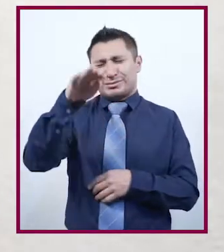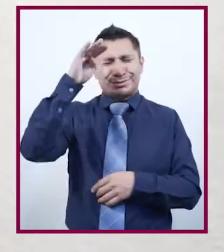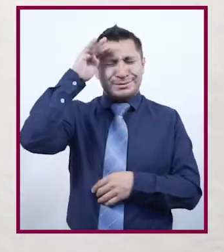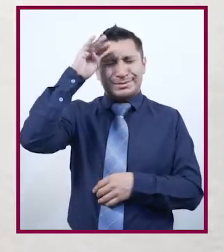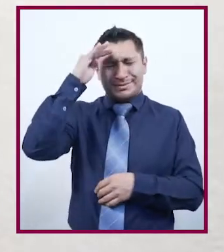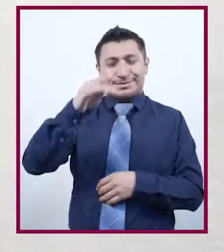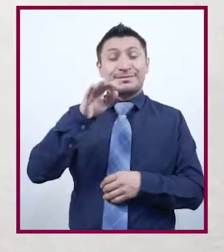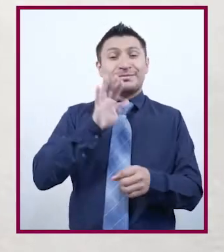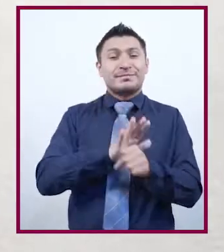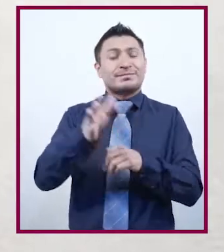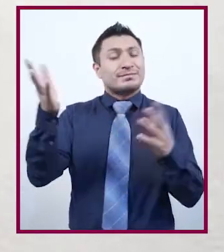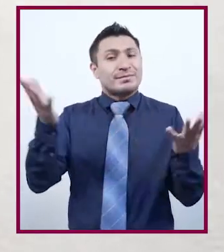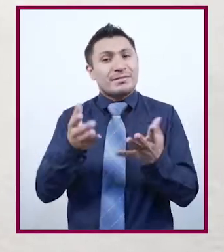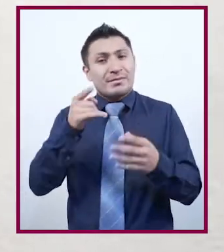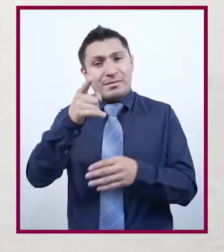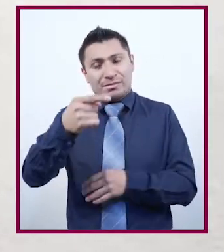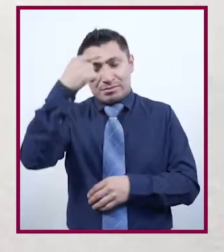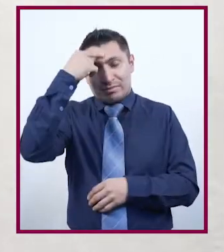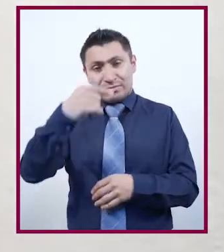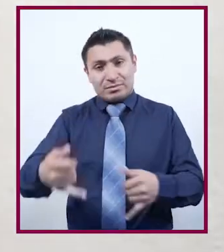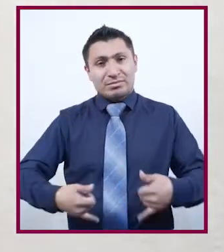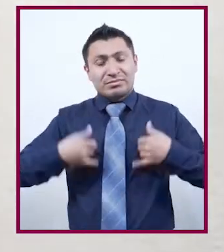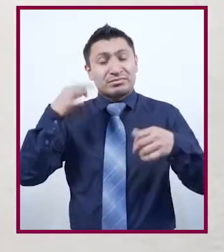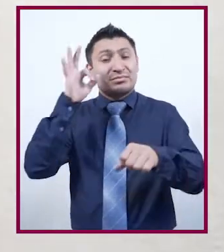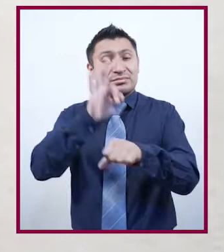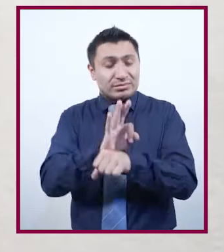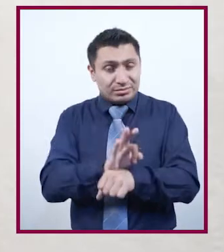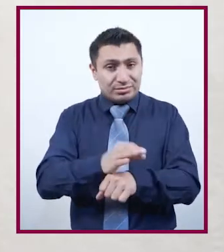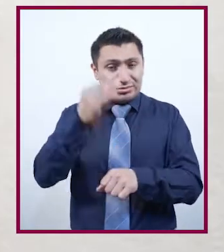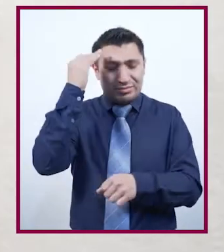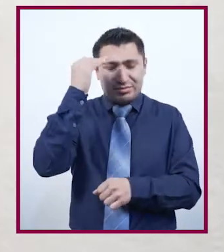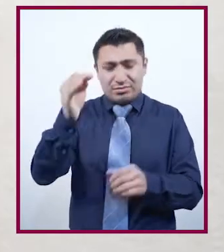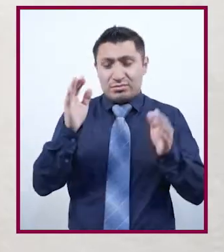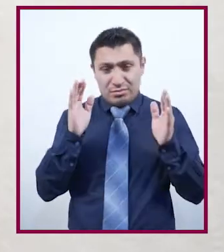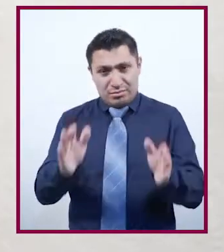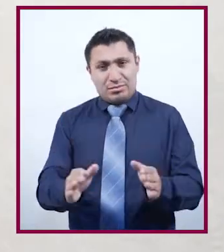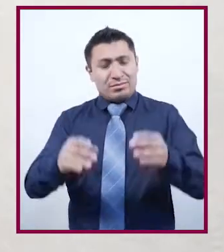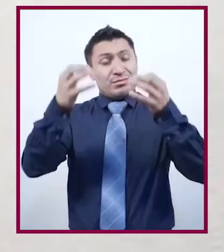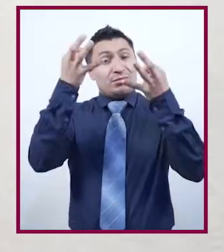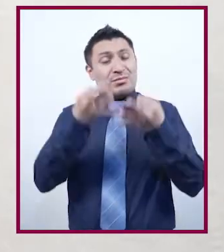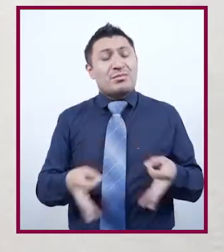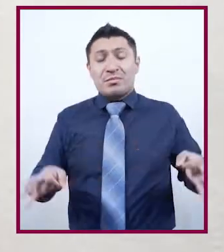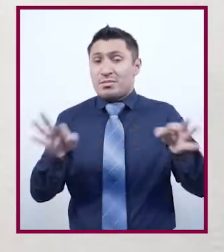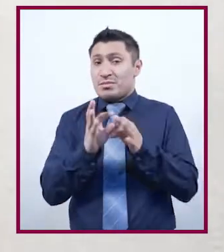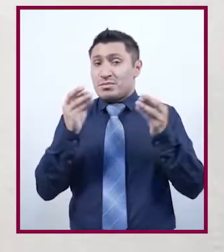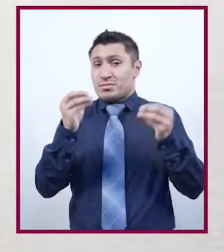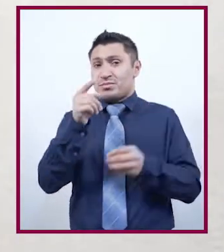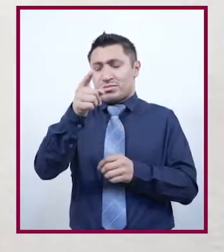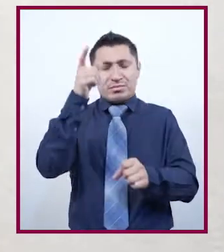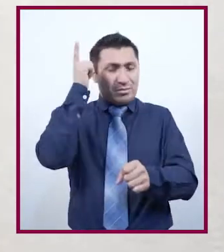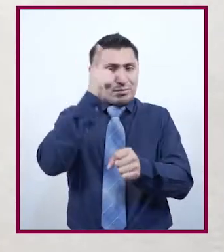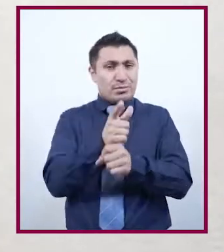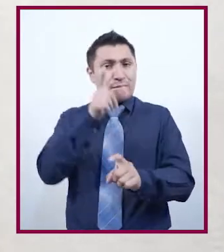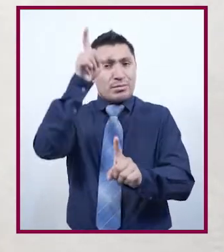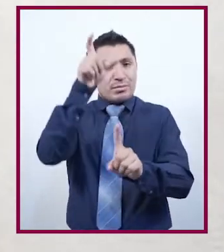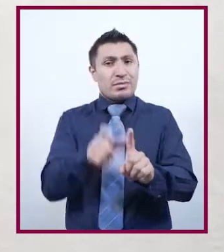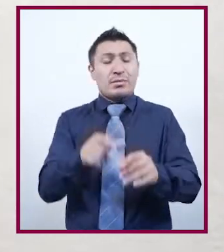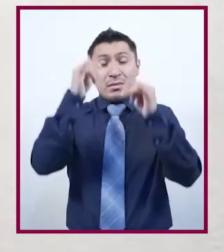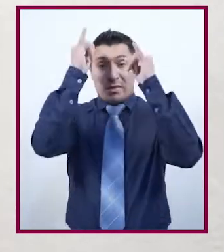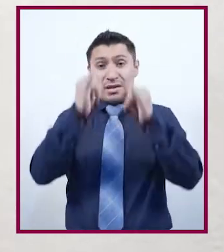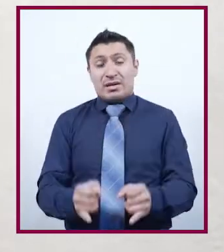detenido a pensar qué puedes hacer para proteger tu juventud, periodo que sin duda es importante para encontrar tu identidad?